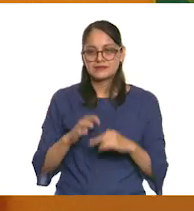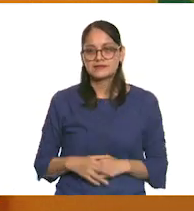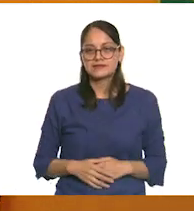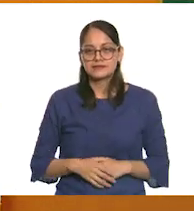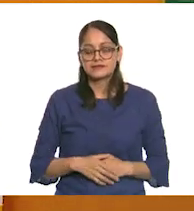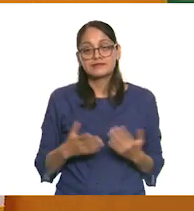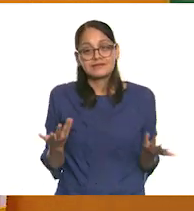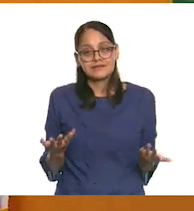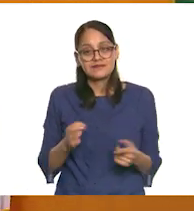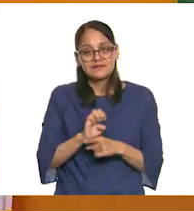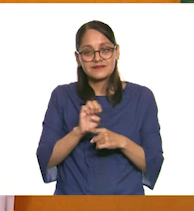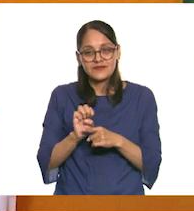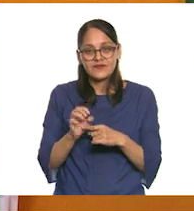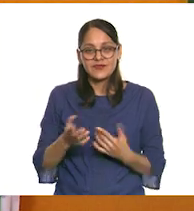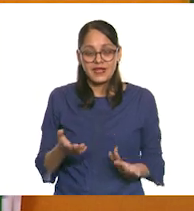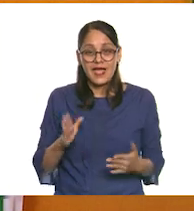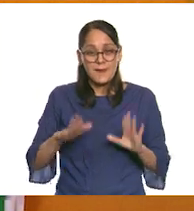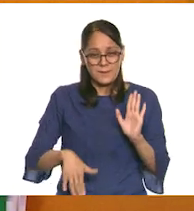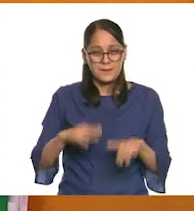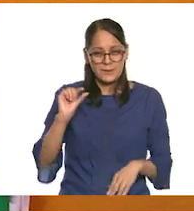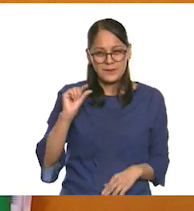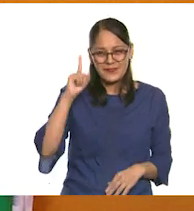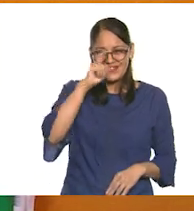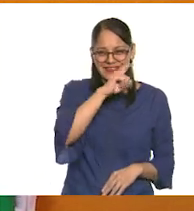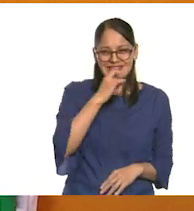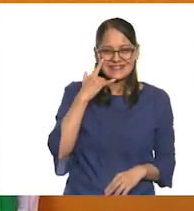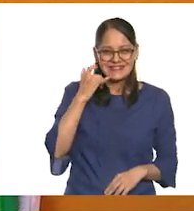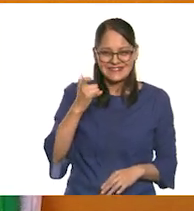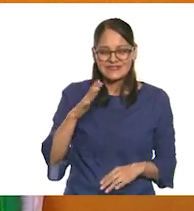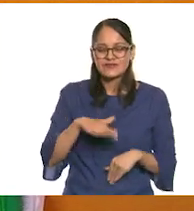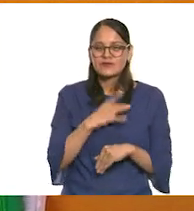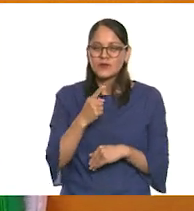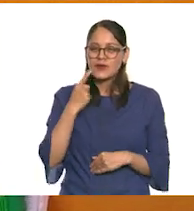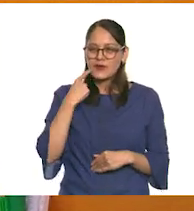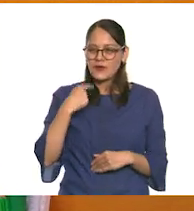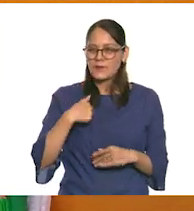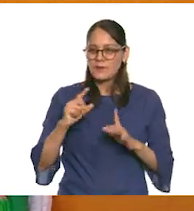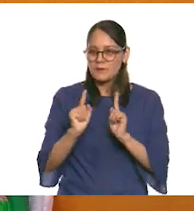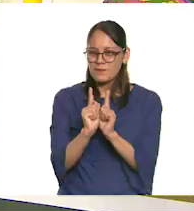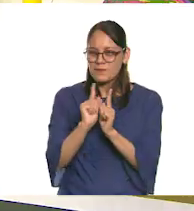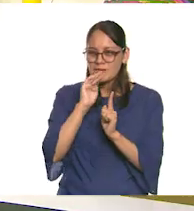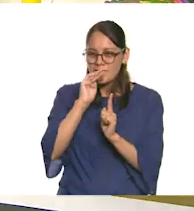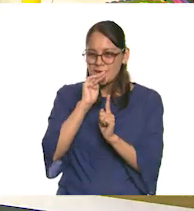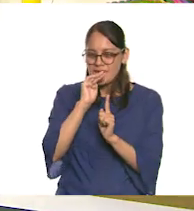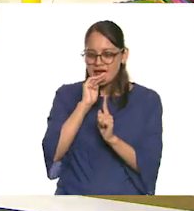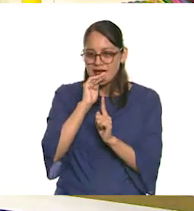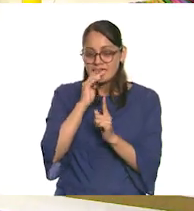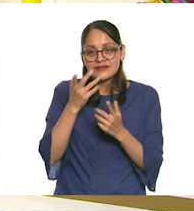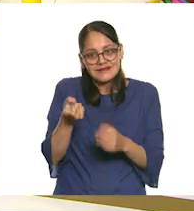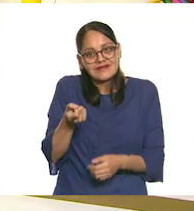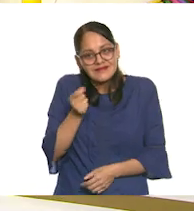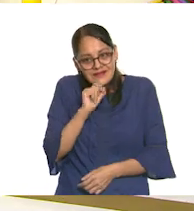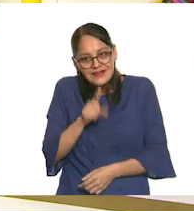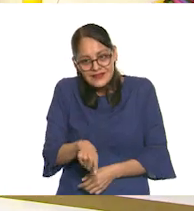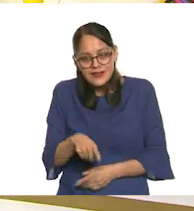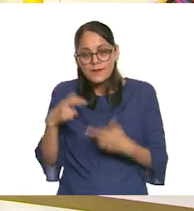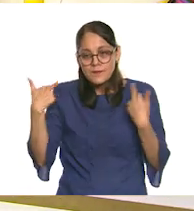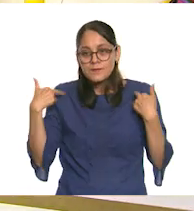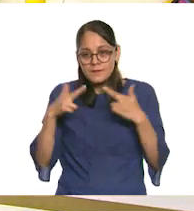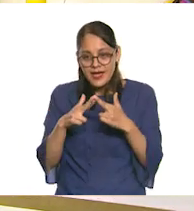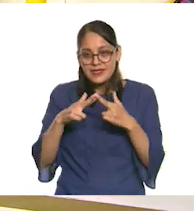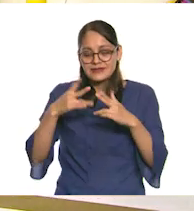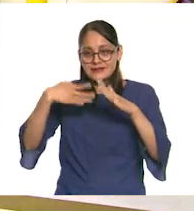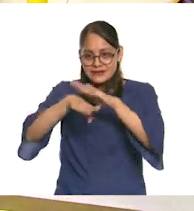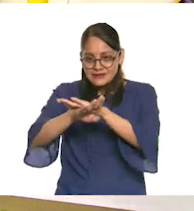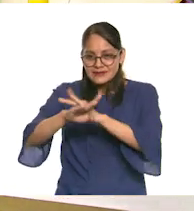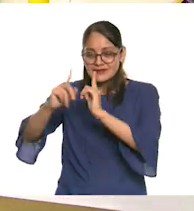Ok. Y entonces, pues a veces era muy extraño convivir con mi mamá, que también era una de las maestras en